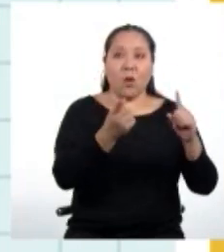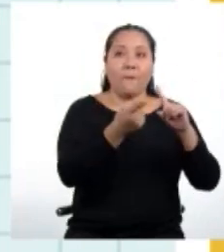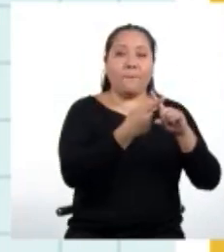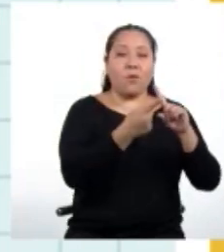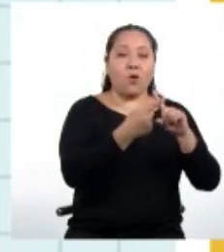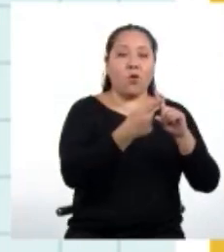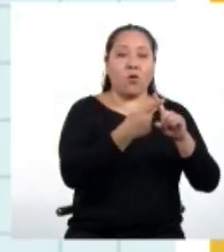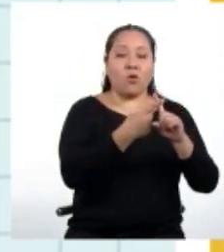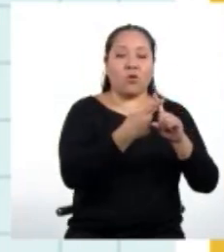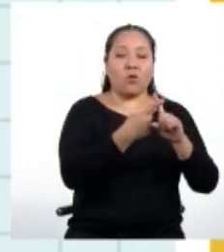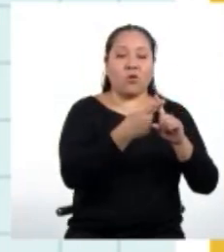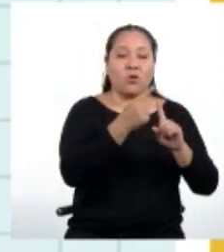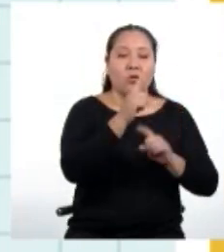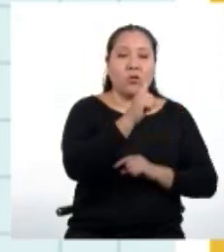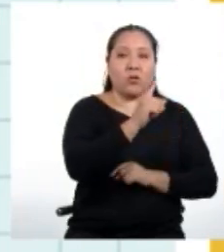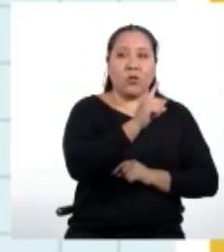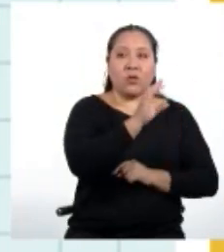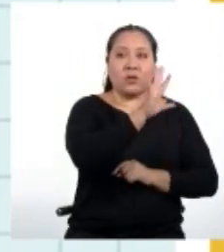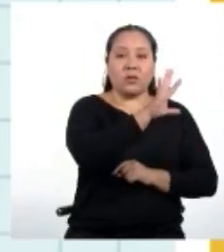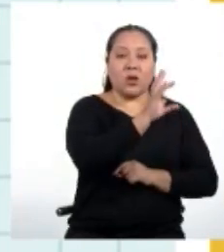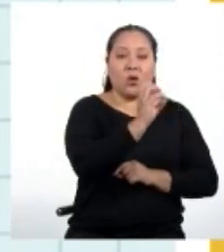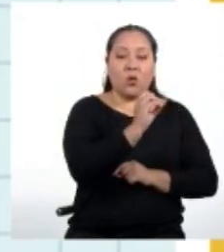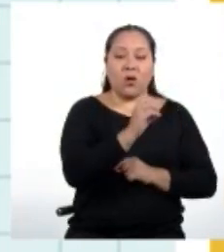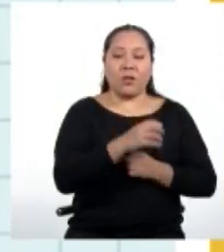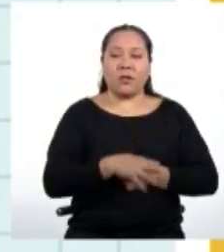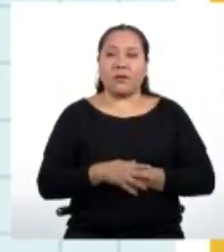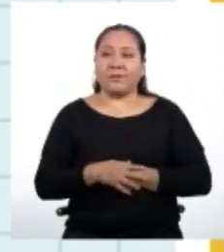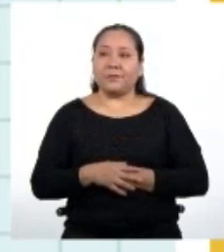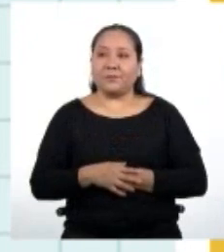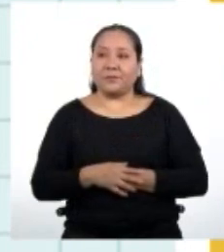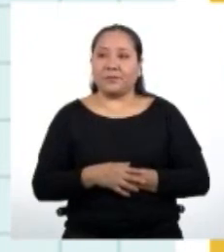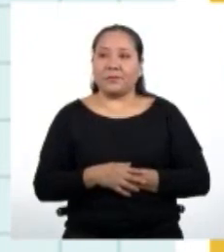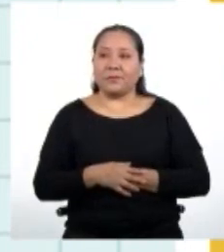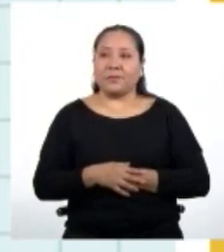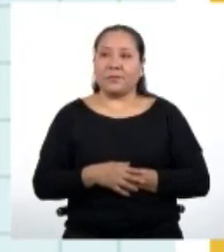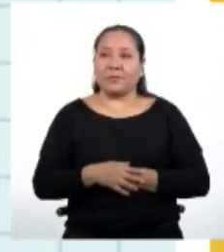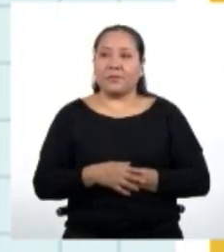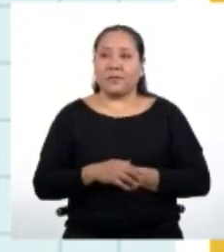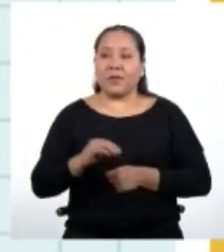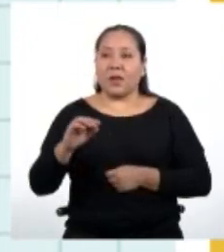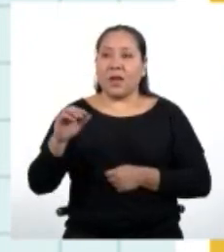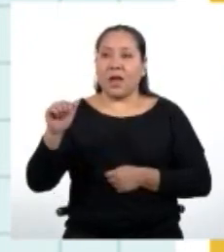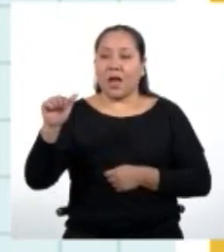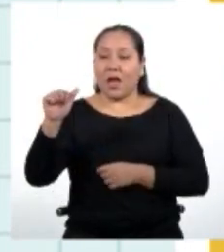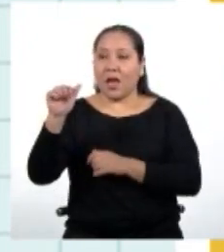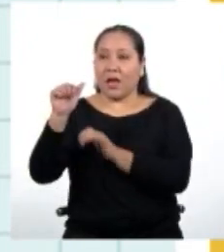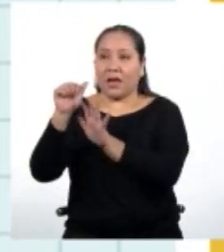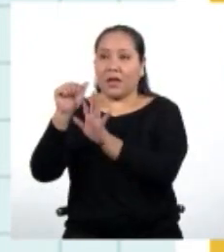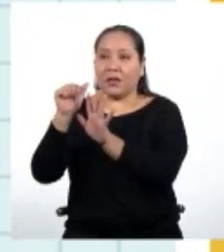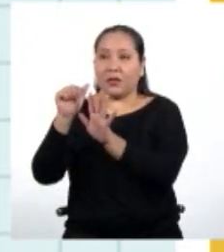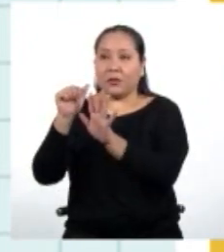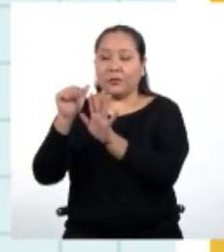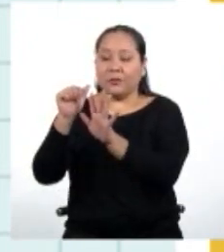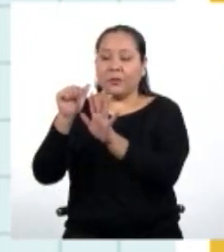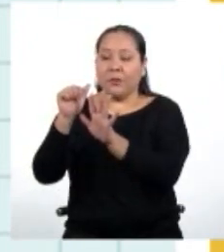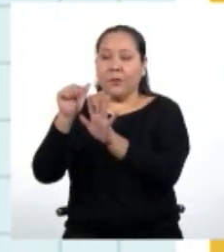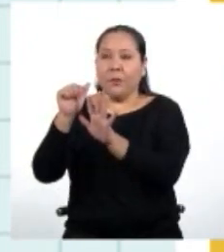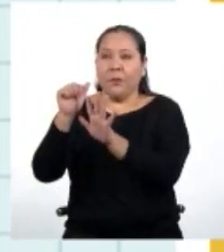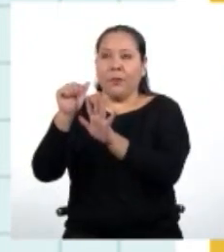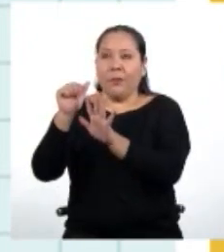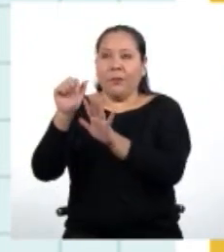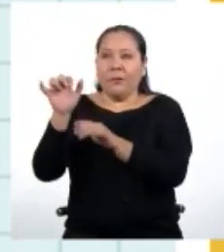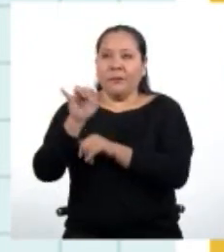Multiplicado por la razón, que es 50. El quinto término, a sub 5,